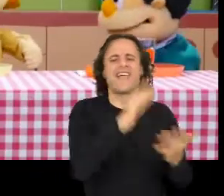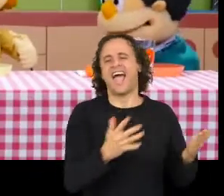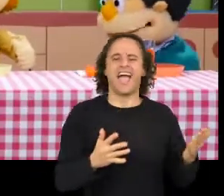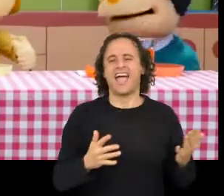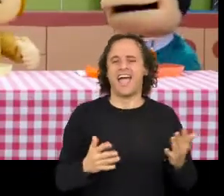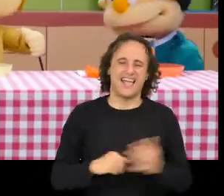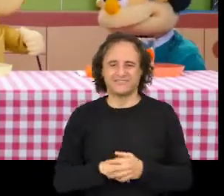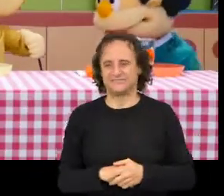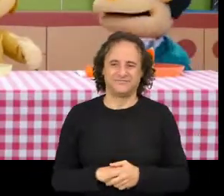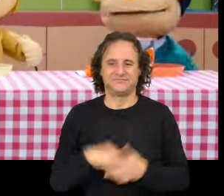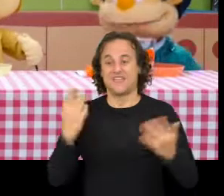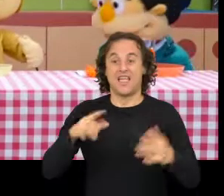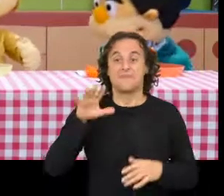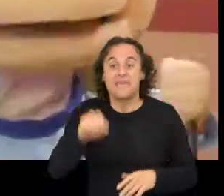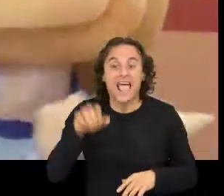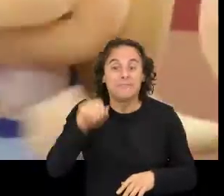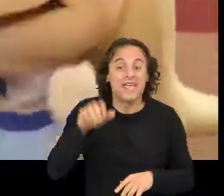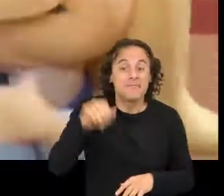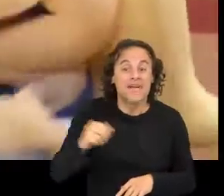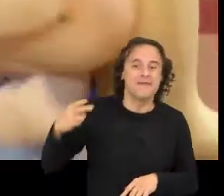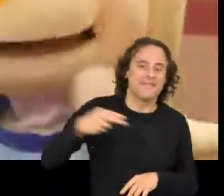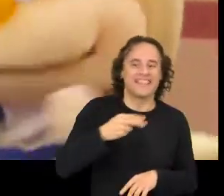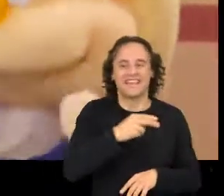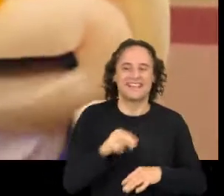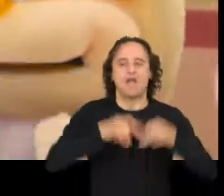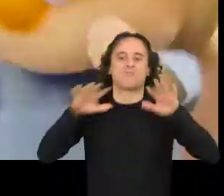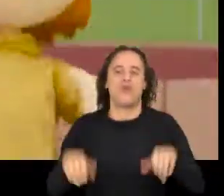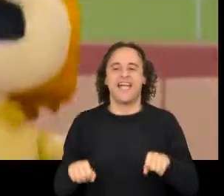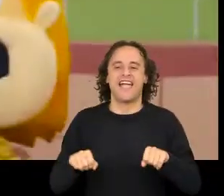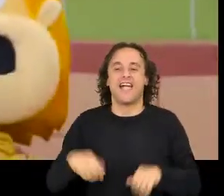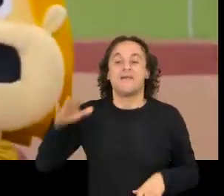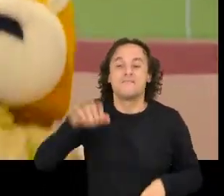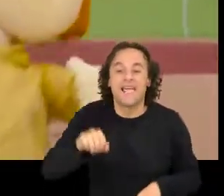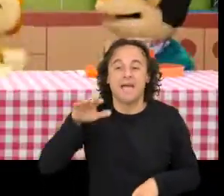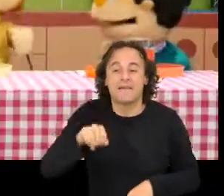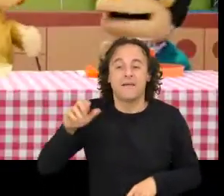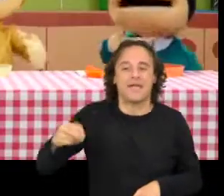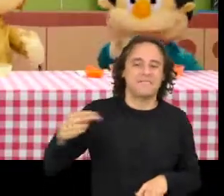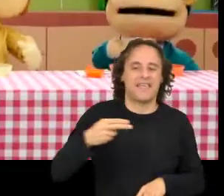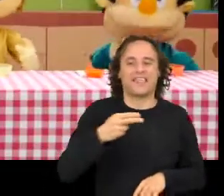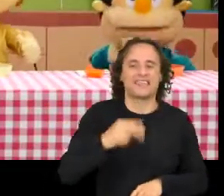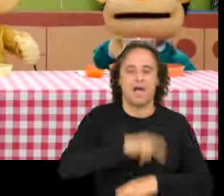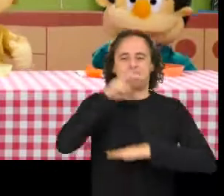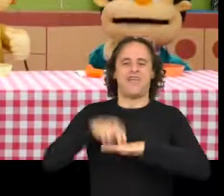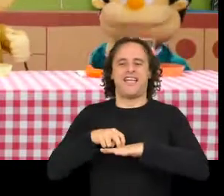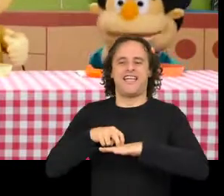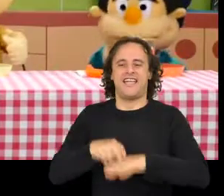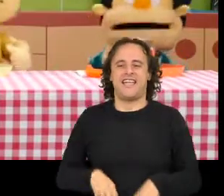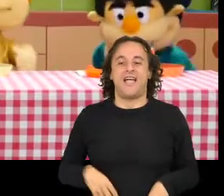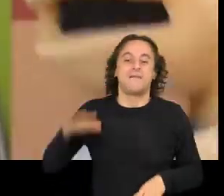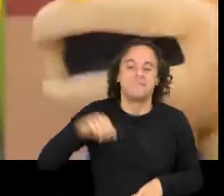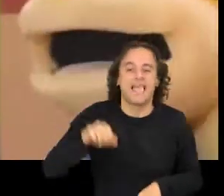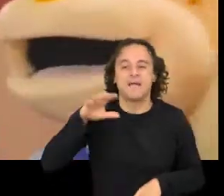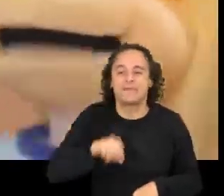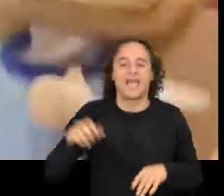douradas Pica, pica, pececito Uau Pica, pica, pececito